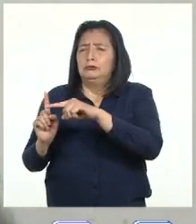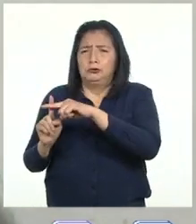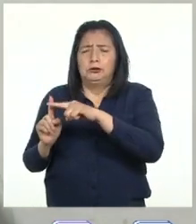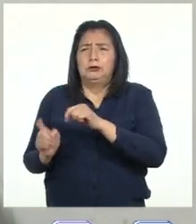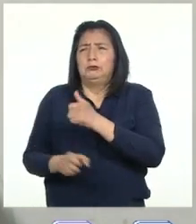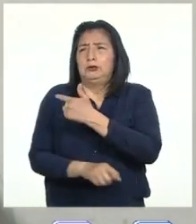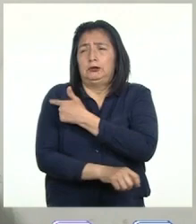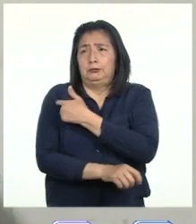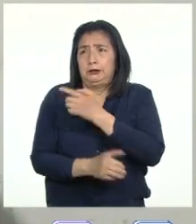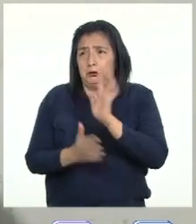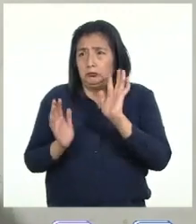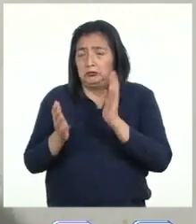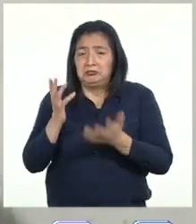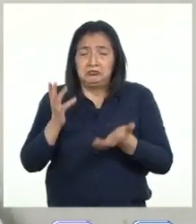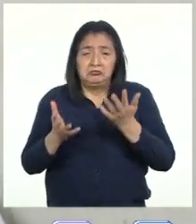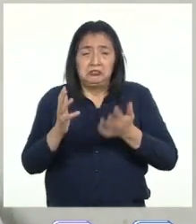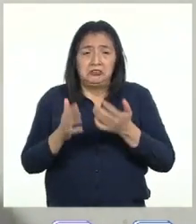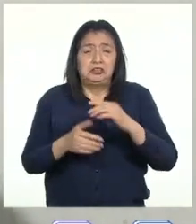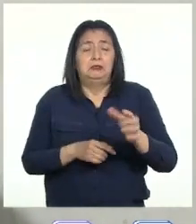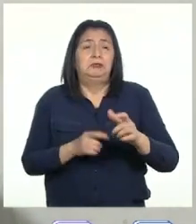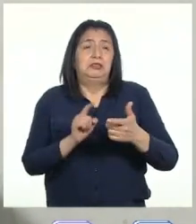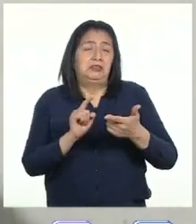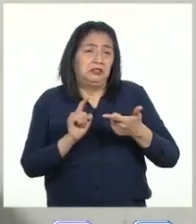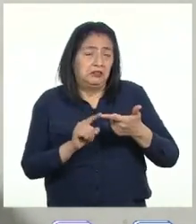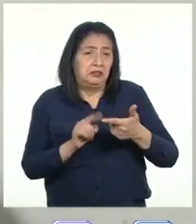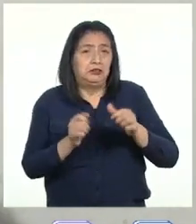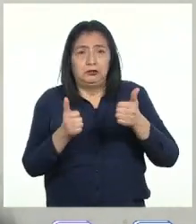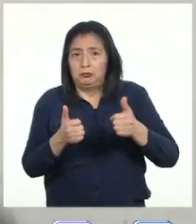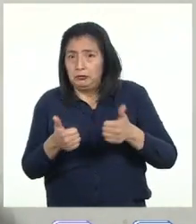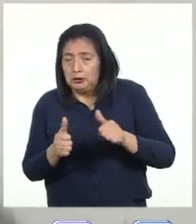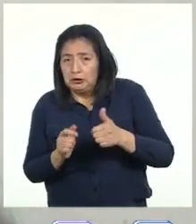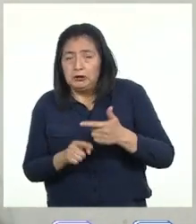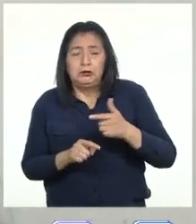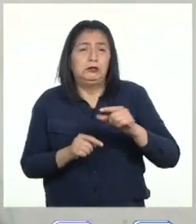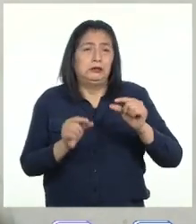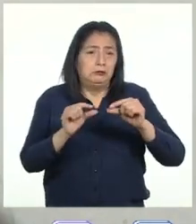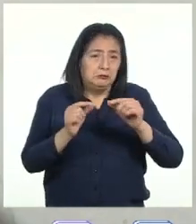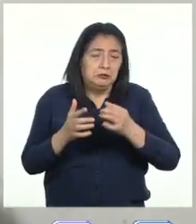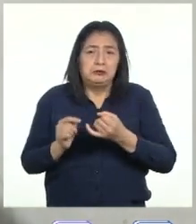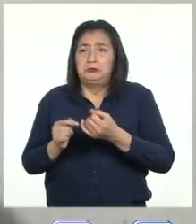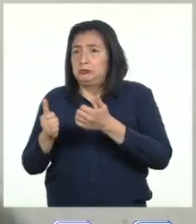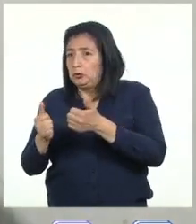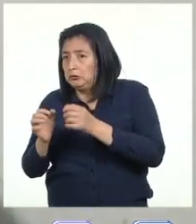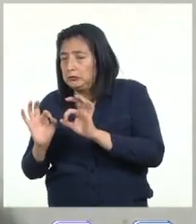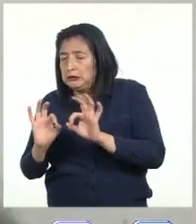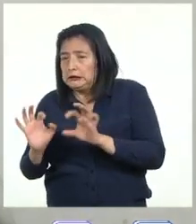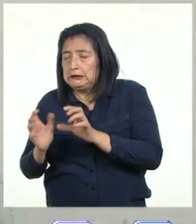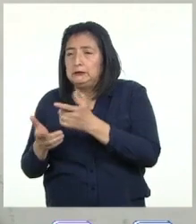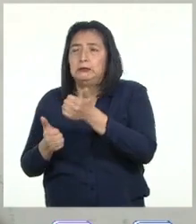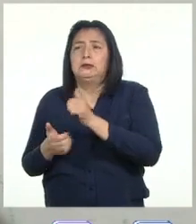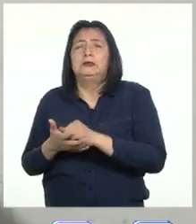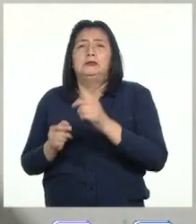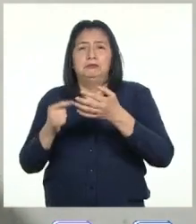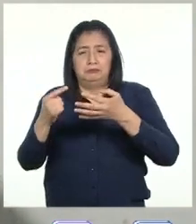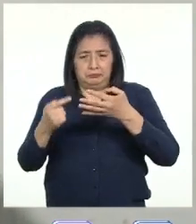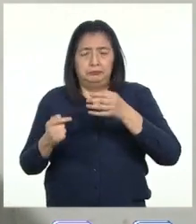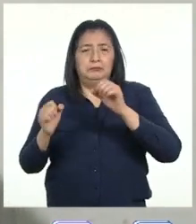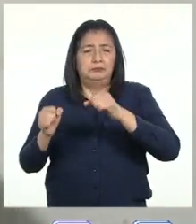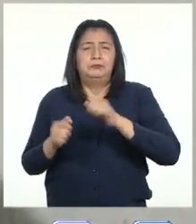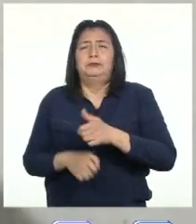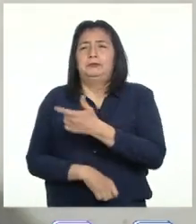vacuna Ya sea en toxicidad, en eficacia, en seguridad, efectividad Son aquellas que se consideran